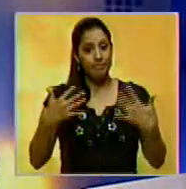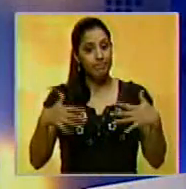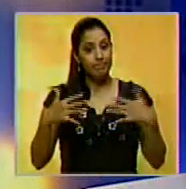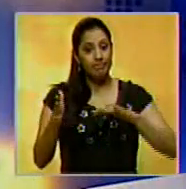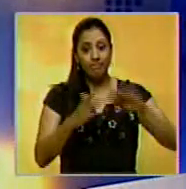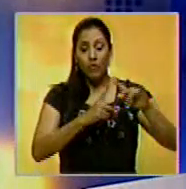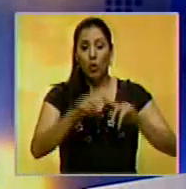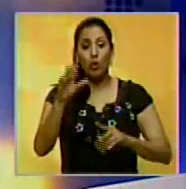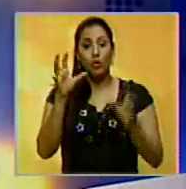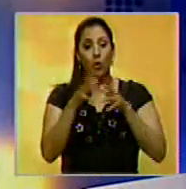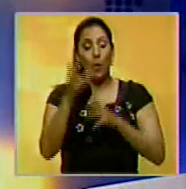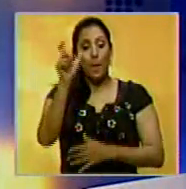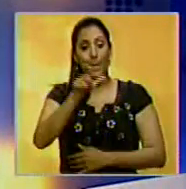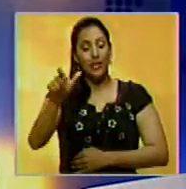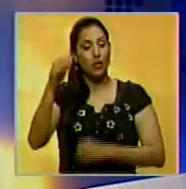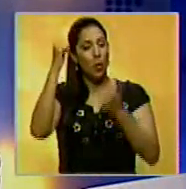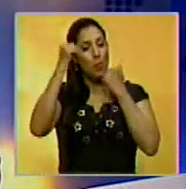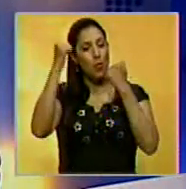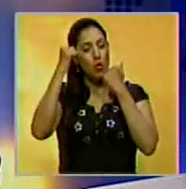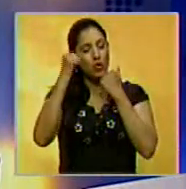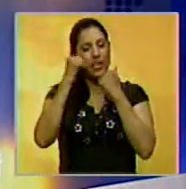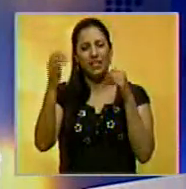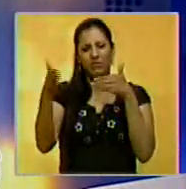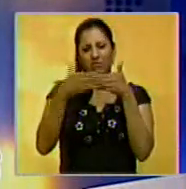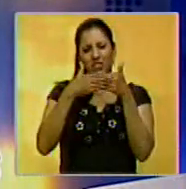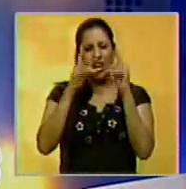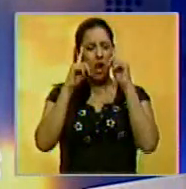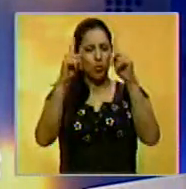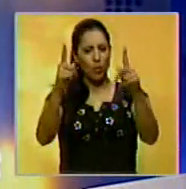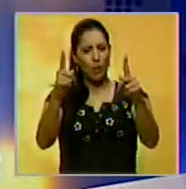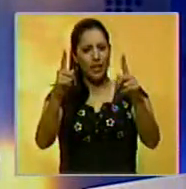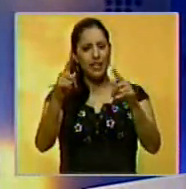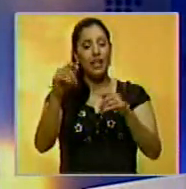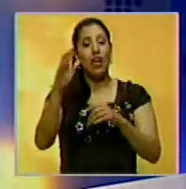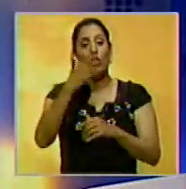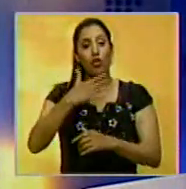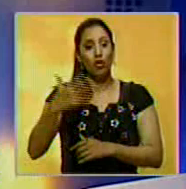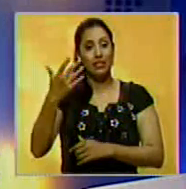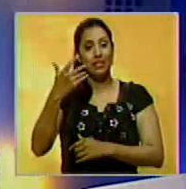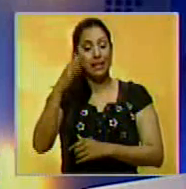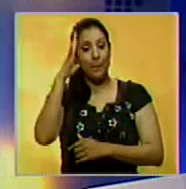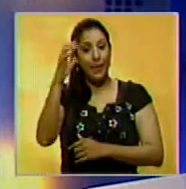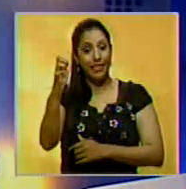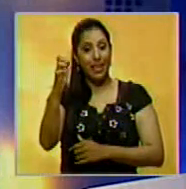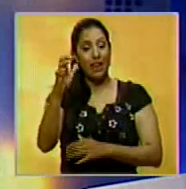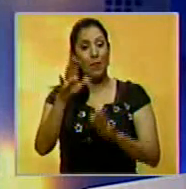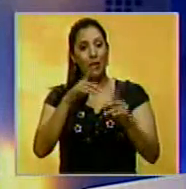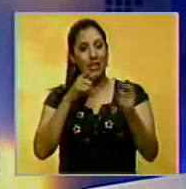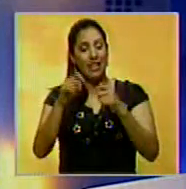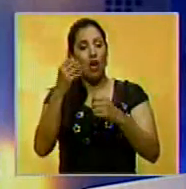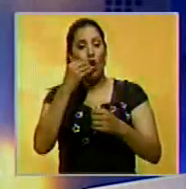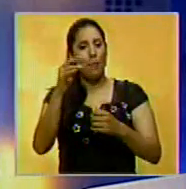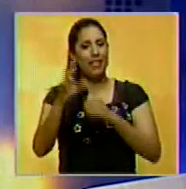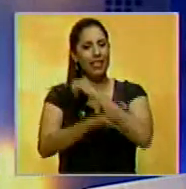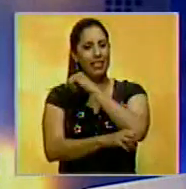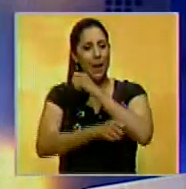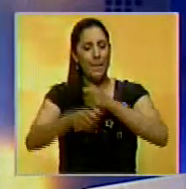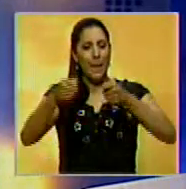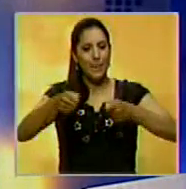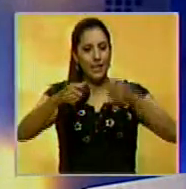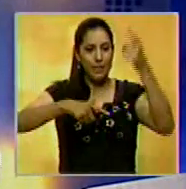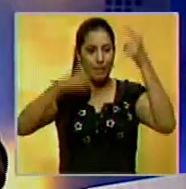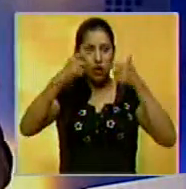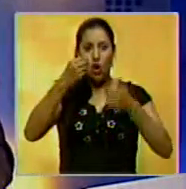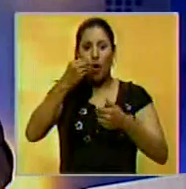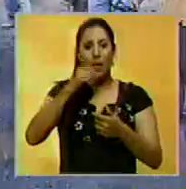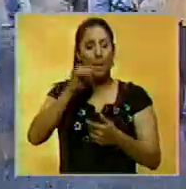Un grupo de personas se protestaron trancando la vía Pablo VI en el Llanito por irregularidades en la distribución de alimentos en el Mercal de la localidad